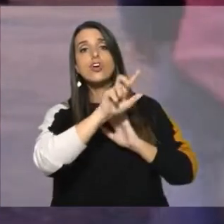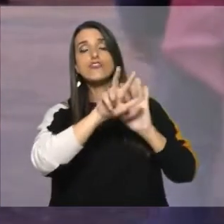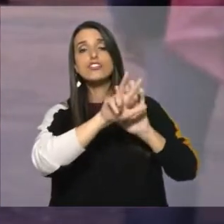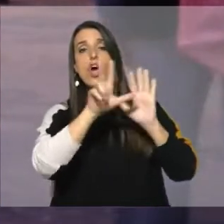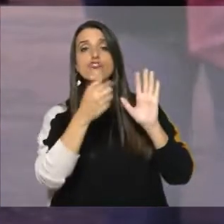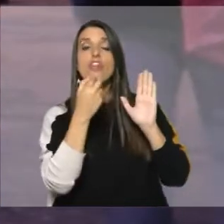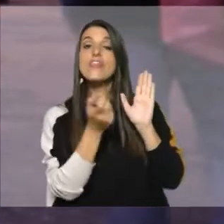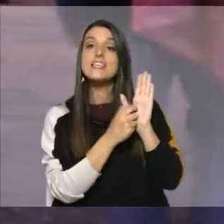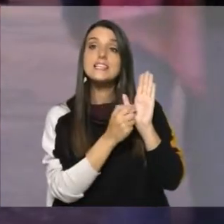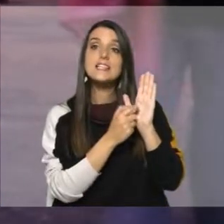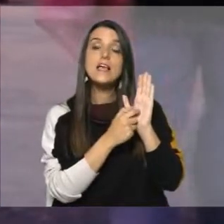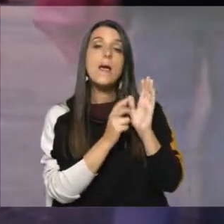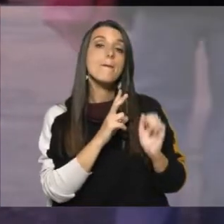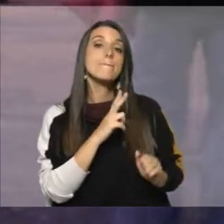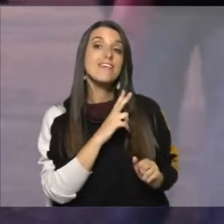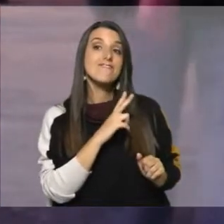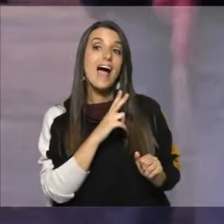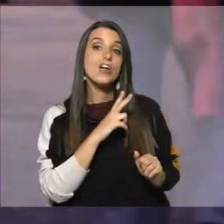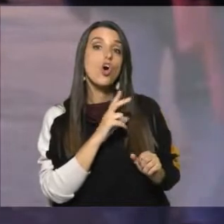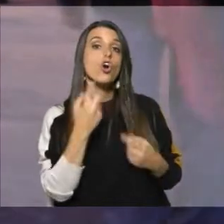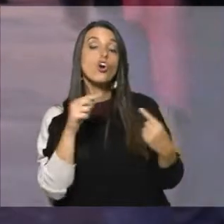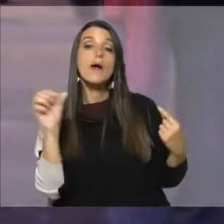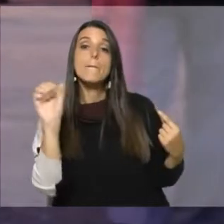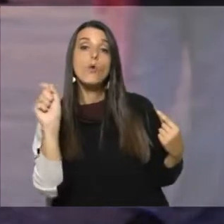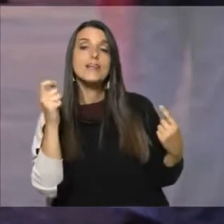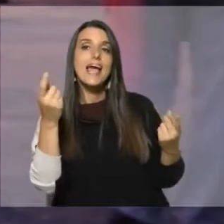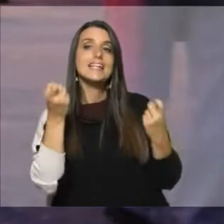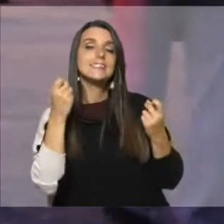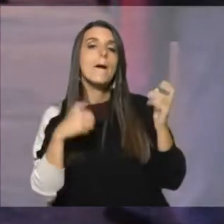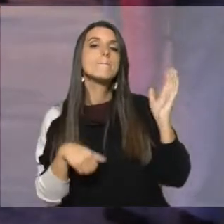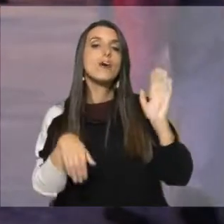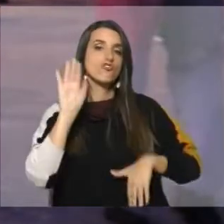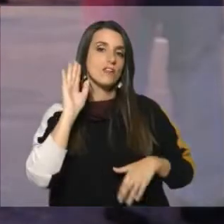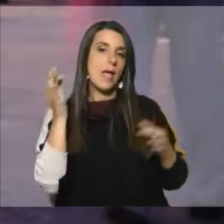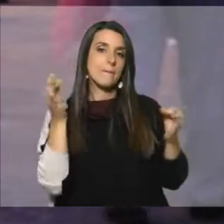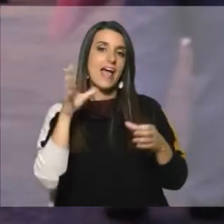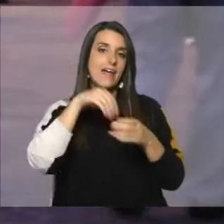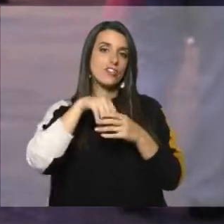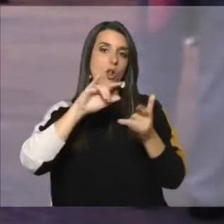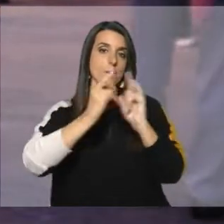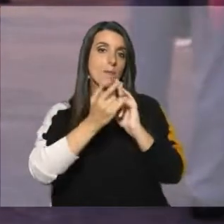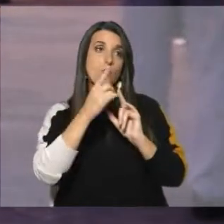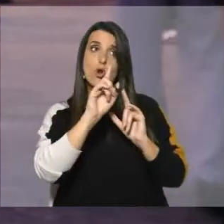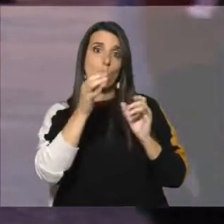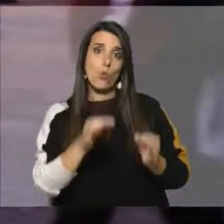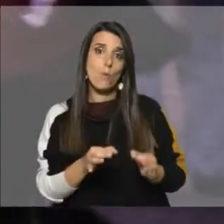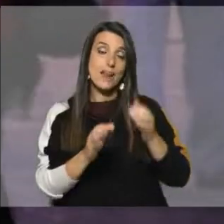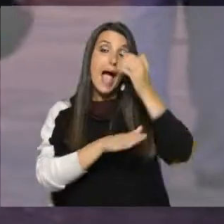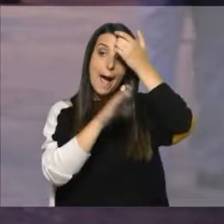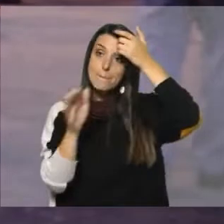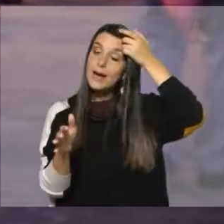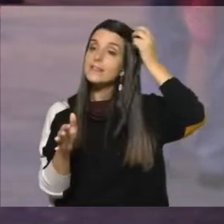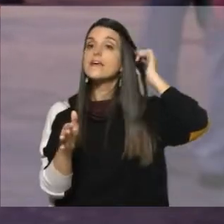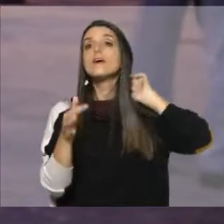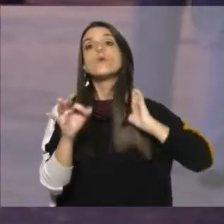establece que la privatización de los entes del Estado deben contar con mayorías especiales dentro del Parlamento y eso no se está cumpliendo. Por otro lado,